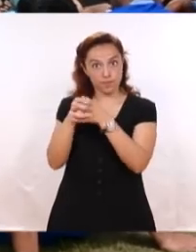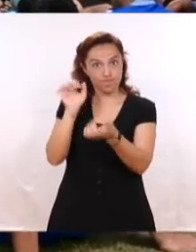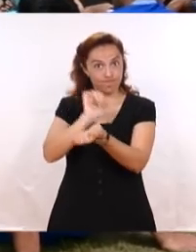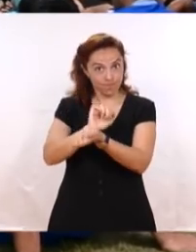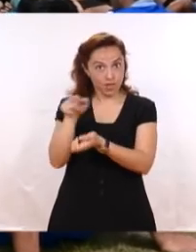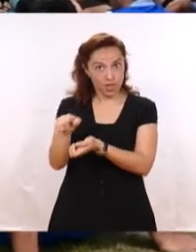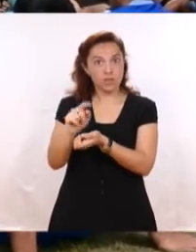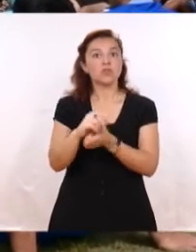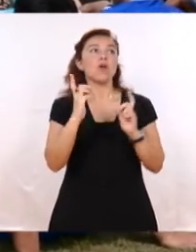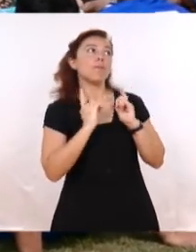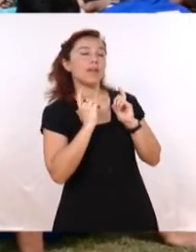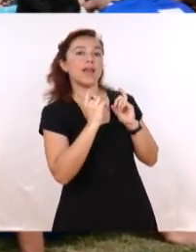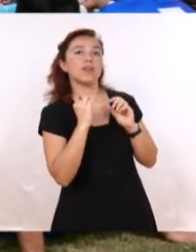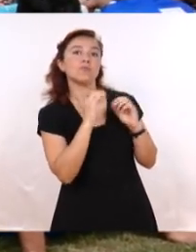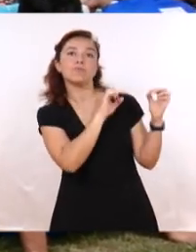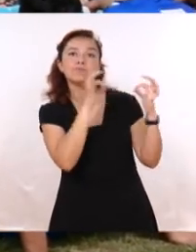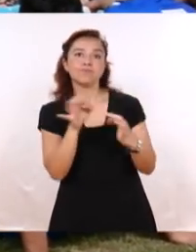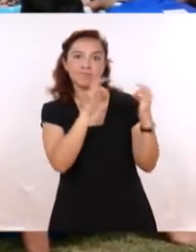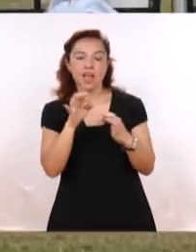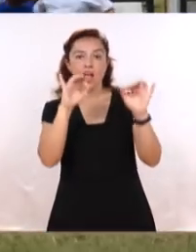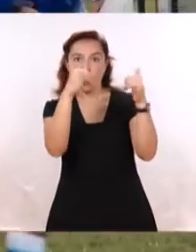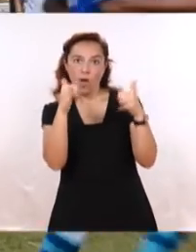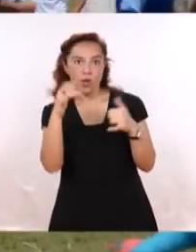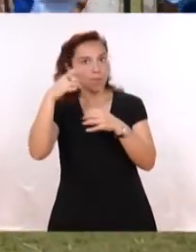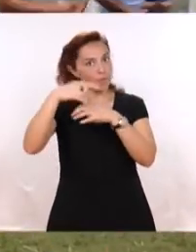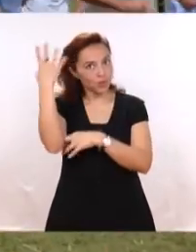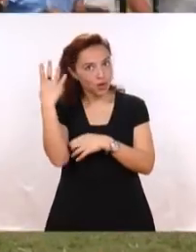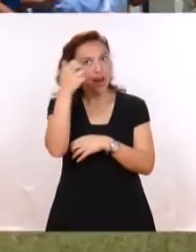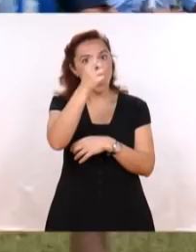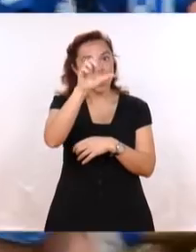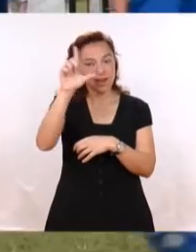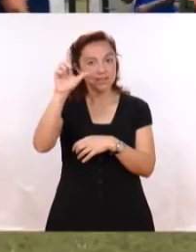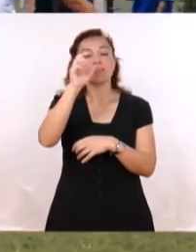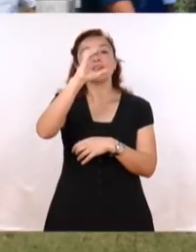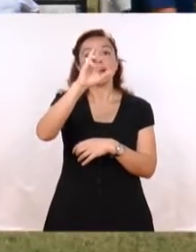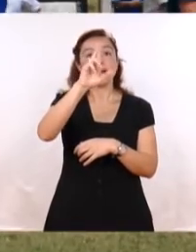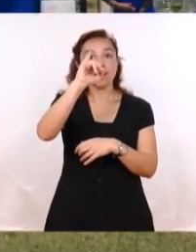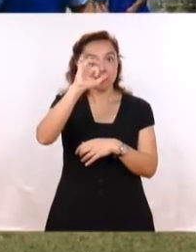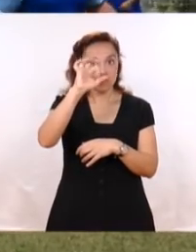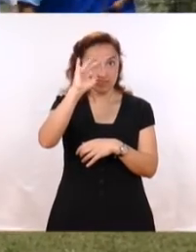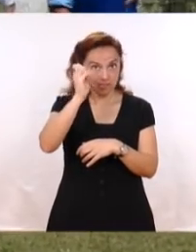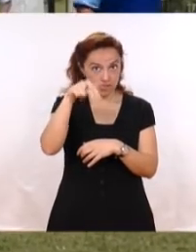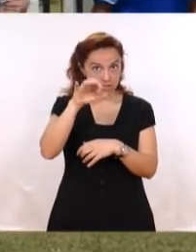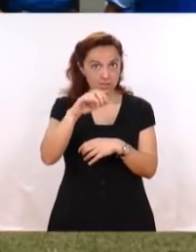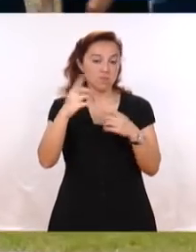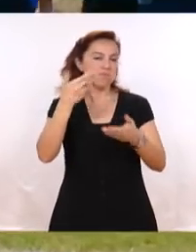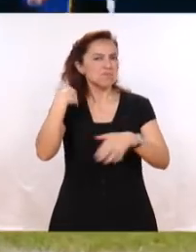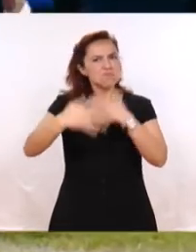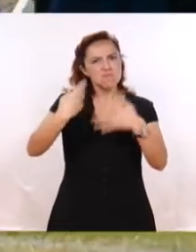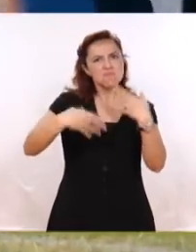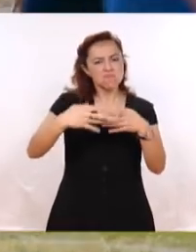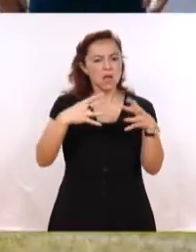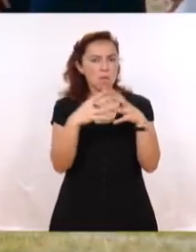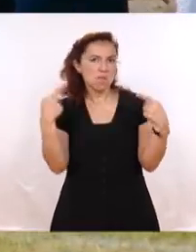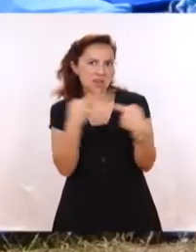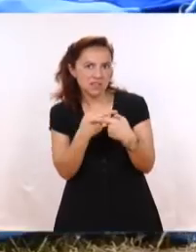33 jugadores del club All Christian En un partido amistoso Mediante jugadas profesionales y amateur El partido se disputó en un clima de compañerismo